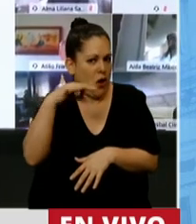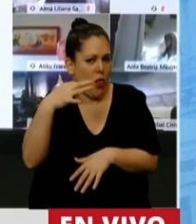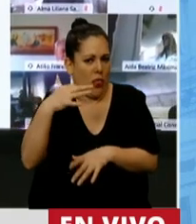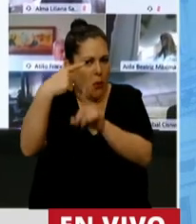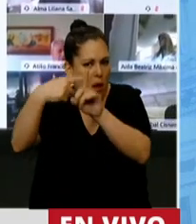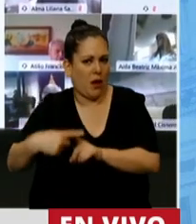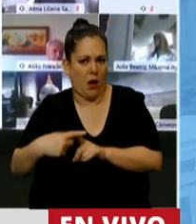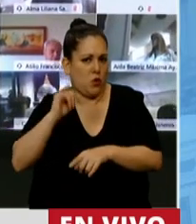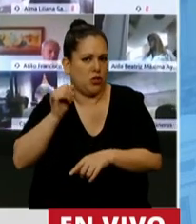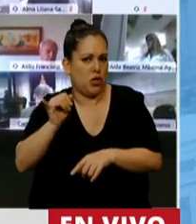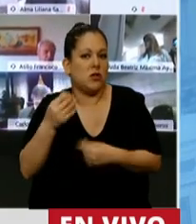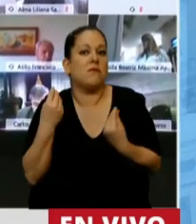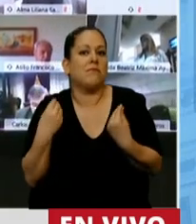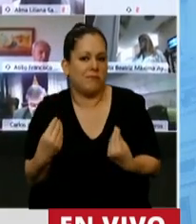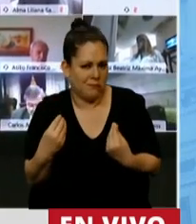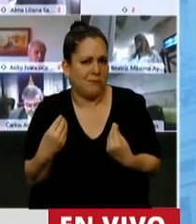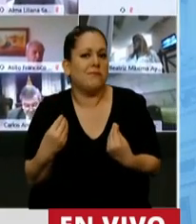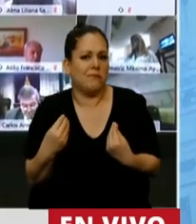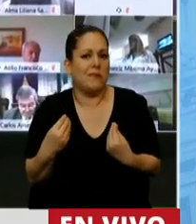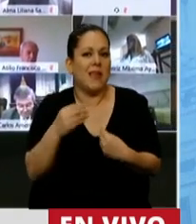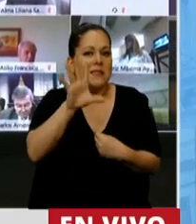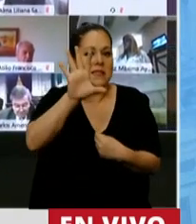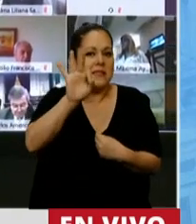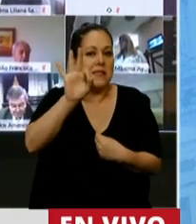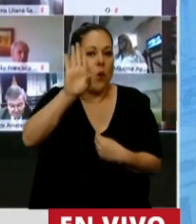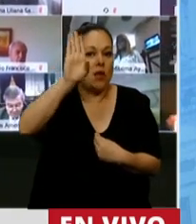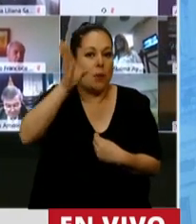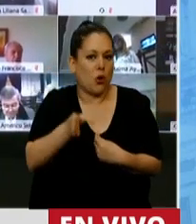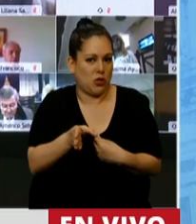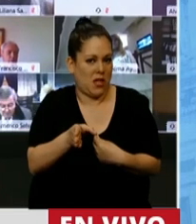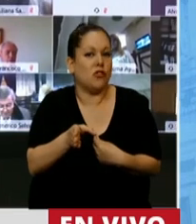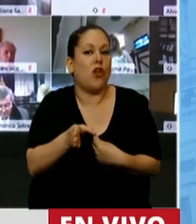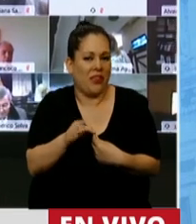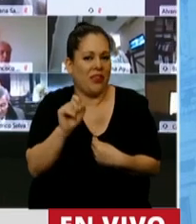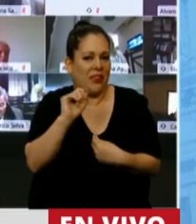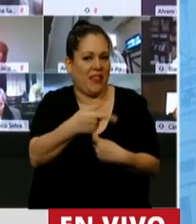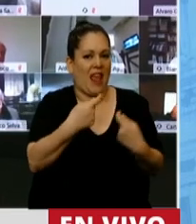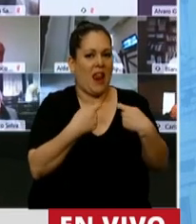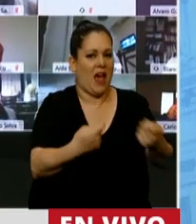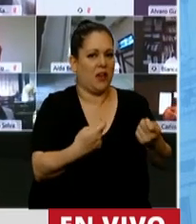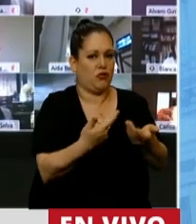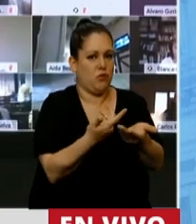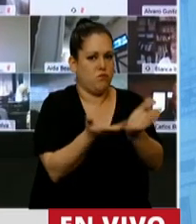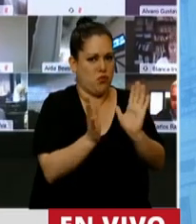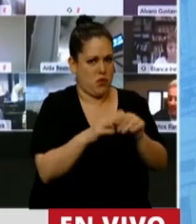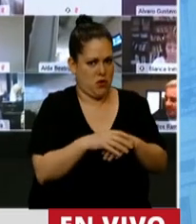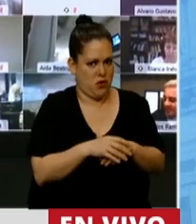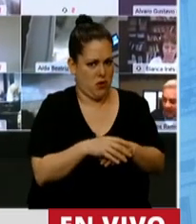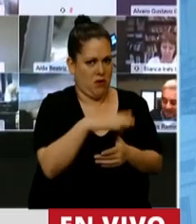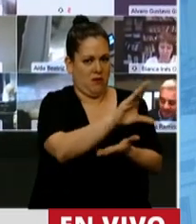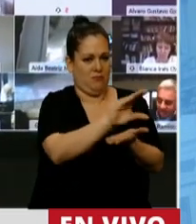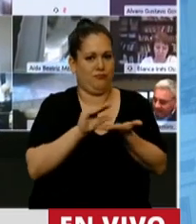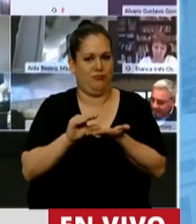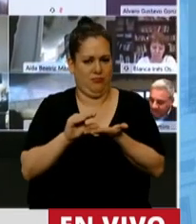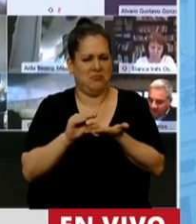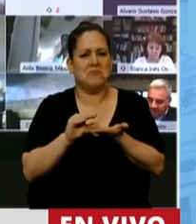impacta sobre nada más ni nada menos que el 50% del gasto público. Tampoco no hay nada sobre